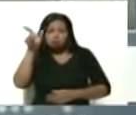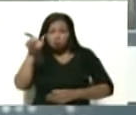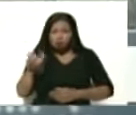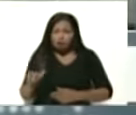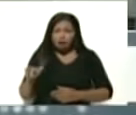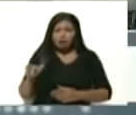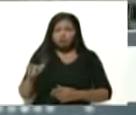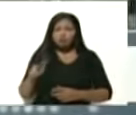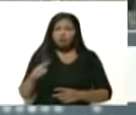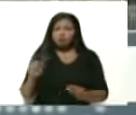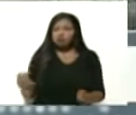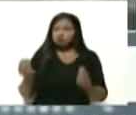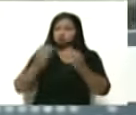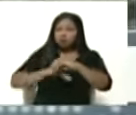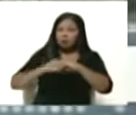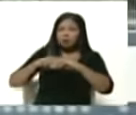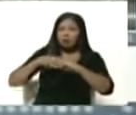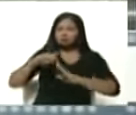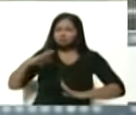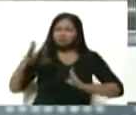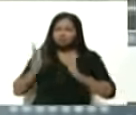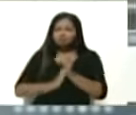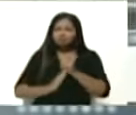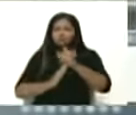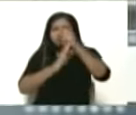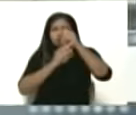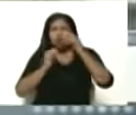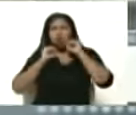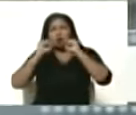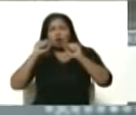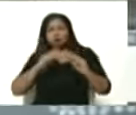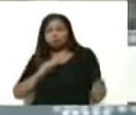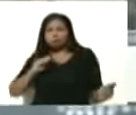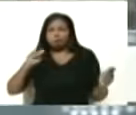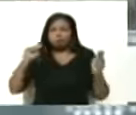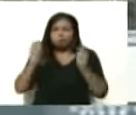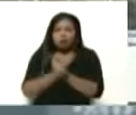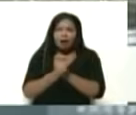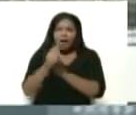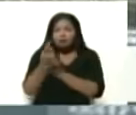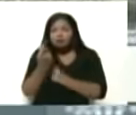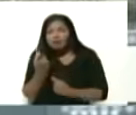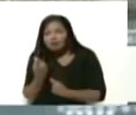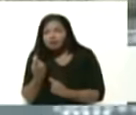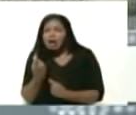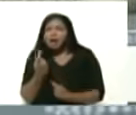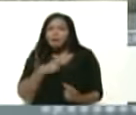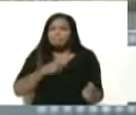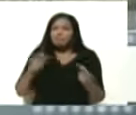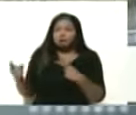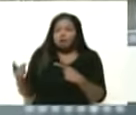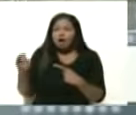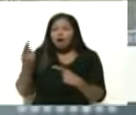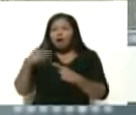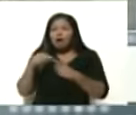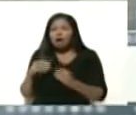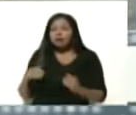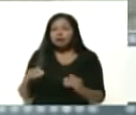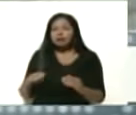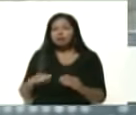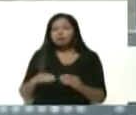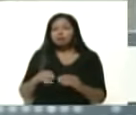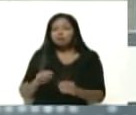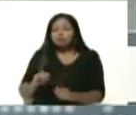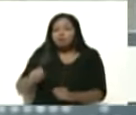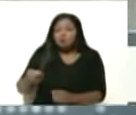se pusieron al frente y logramos sustituir ese producto, ese insumo importado que lo bloqueó el